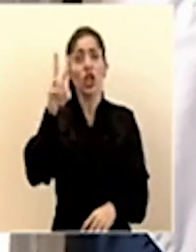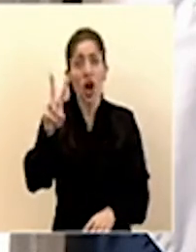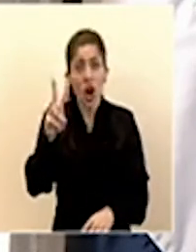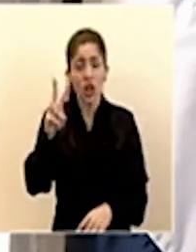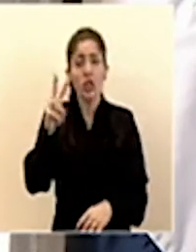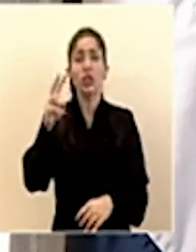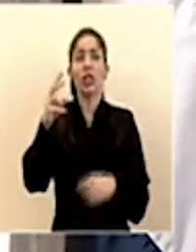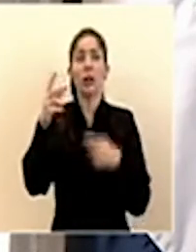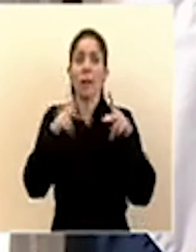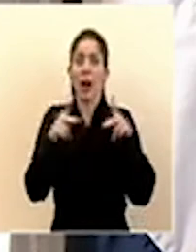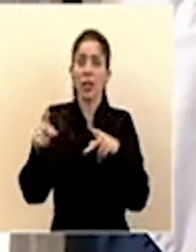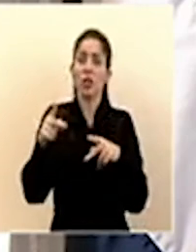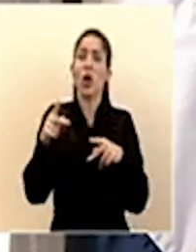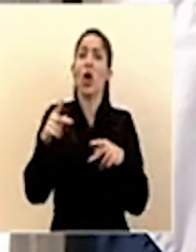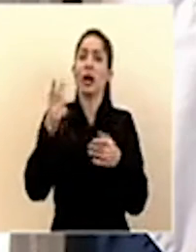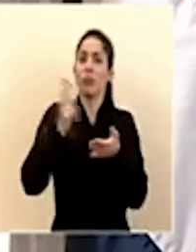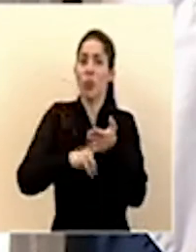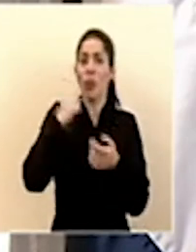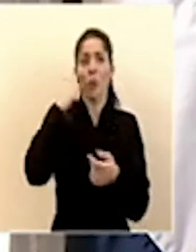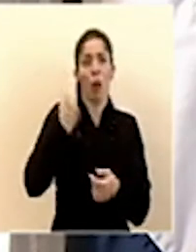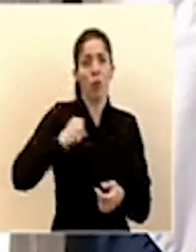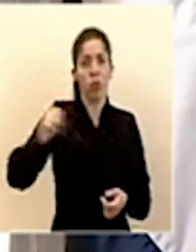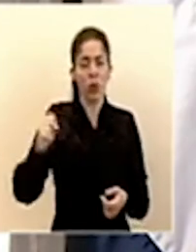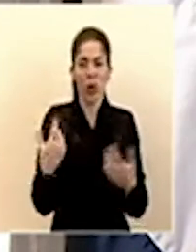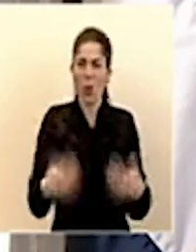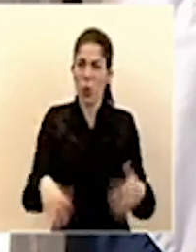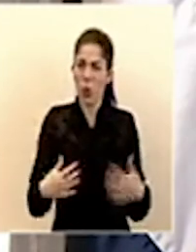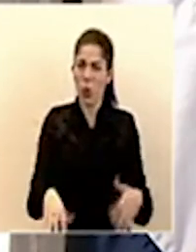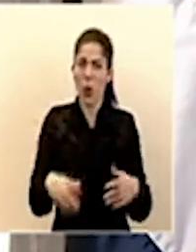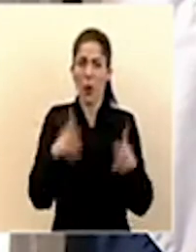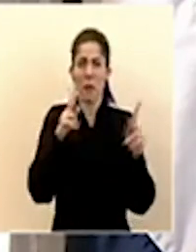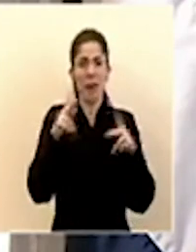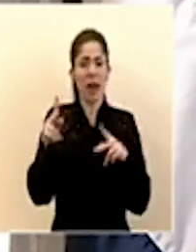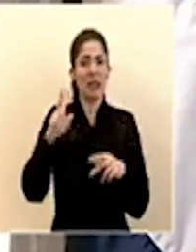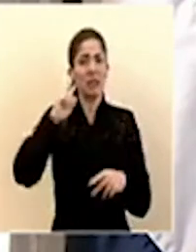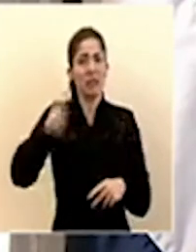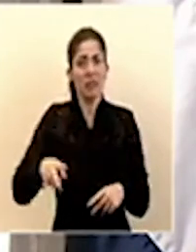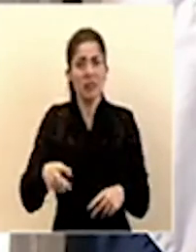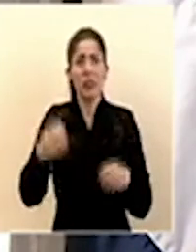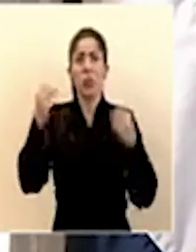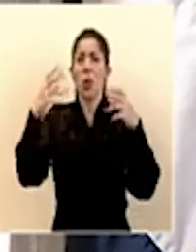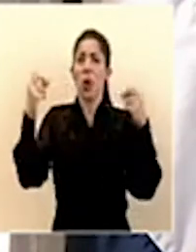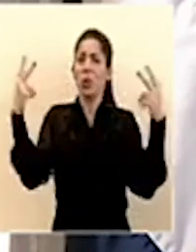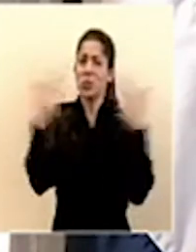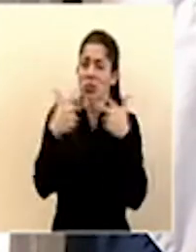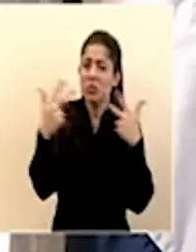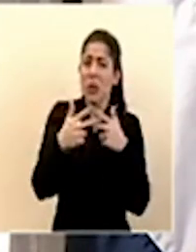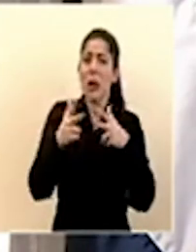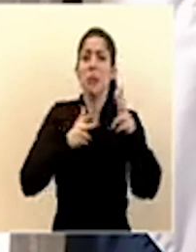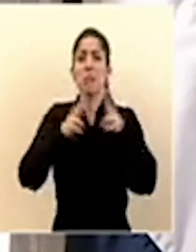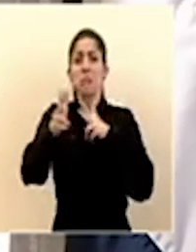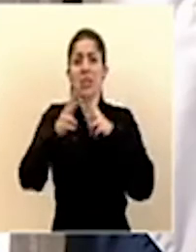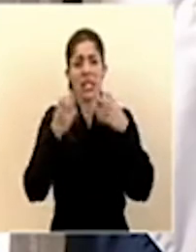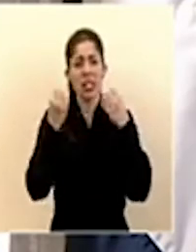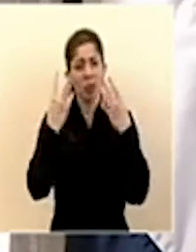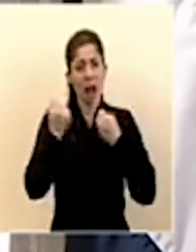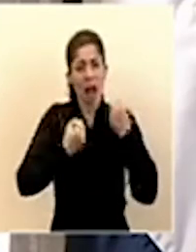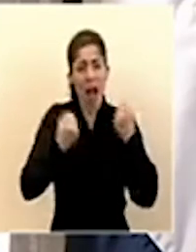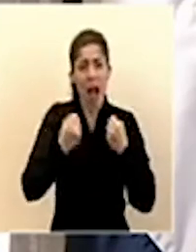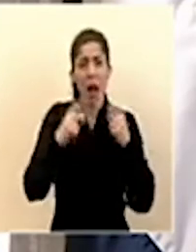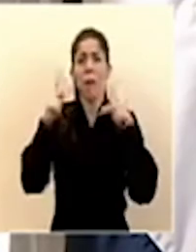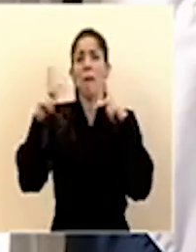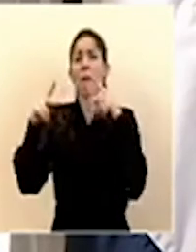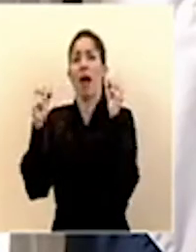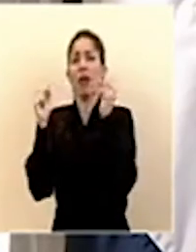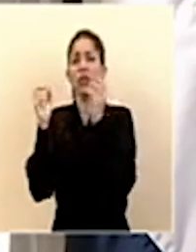212 casos lamentablemente como les digo no hay movimientos en las ciudades hay movimientos en las autopistas hay aglomeraciones de